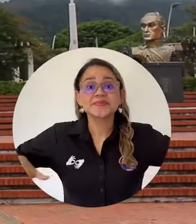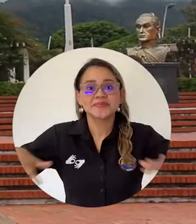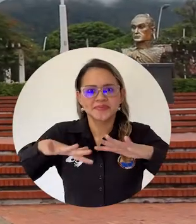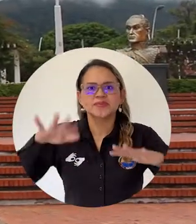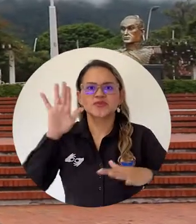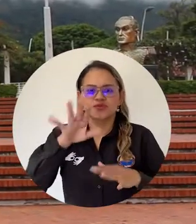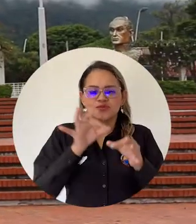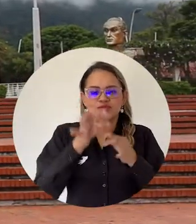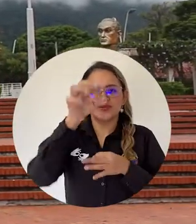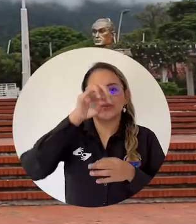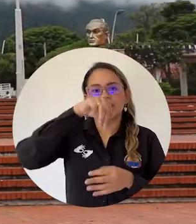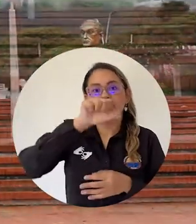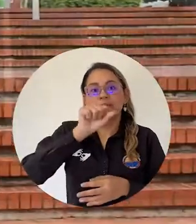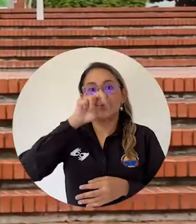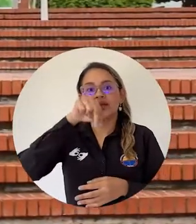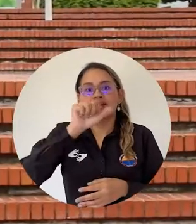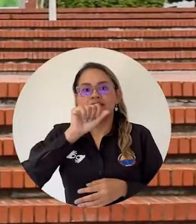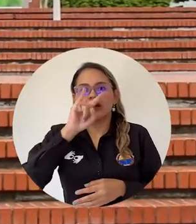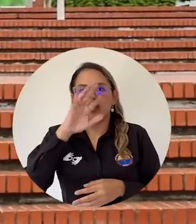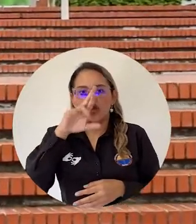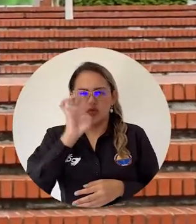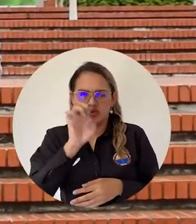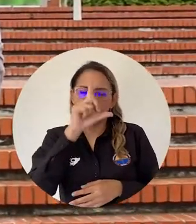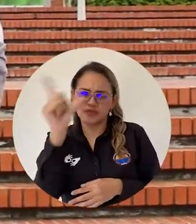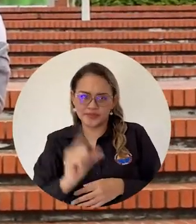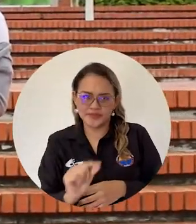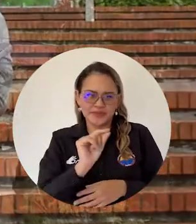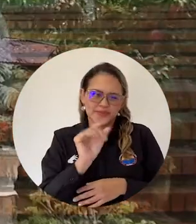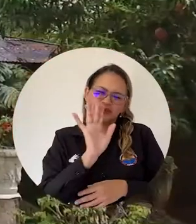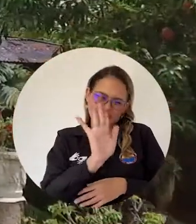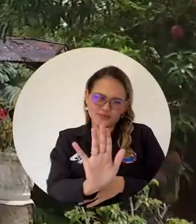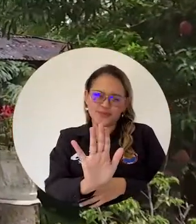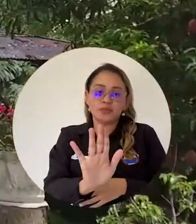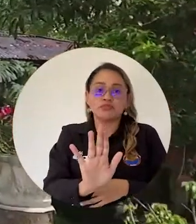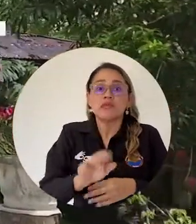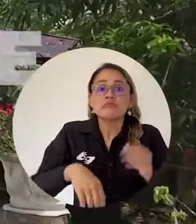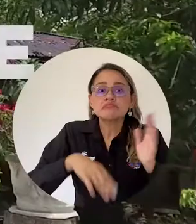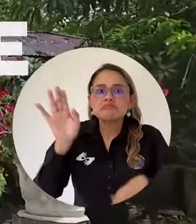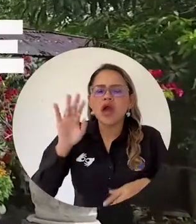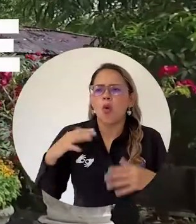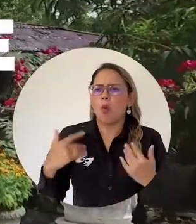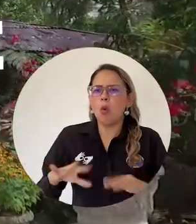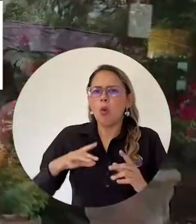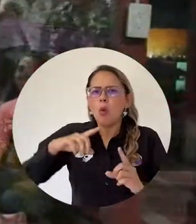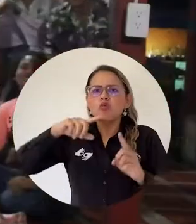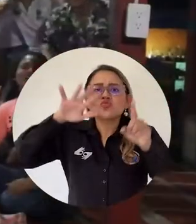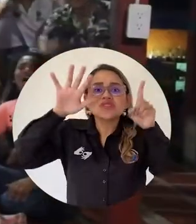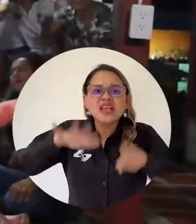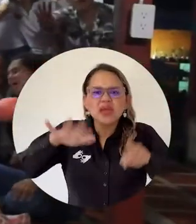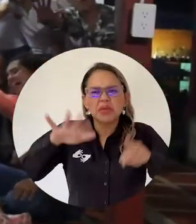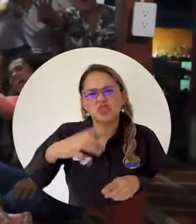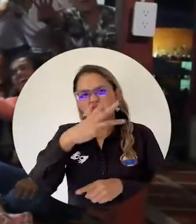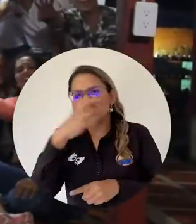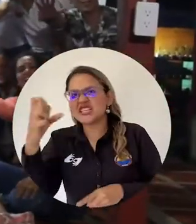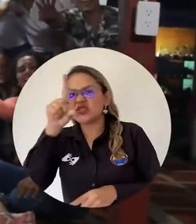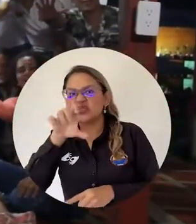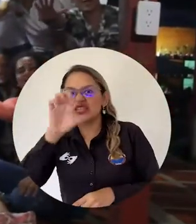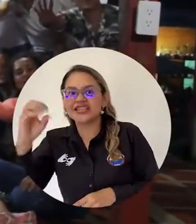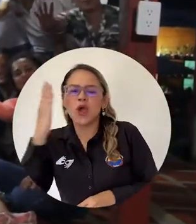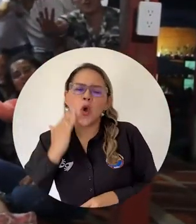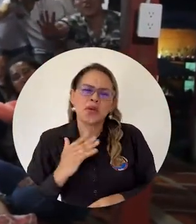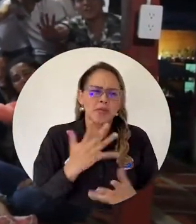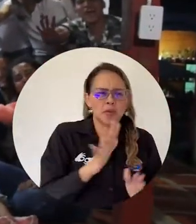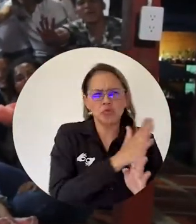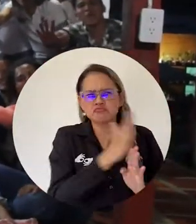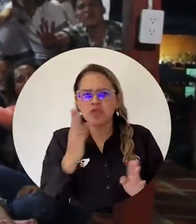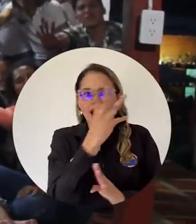En este lugar, el municipio de Manaure, en el departamento del Cesar, después de seis meses, 360 jóvenes y adolescentes